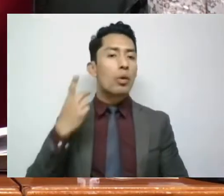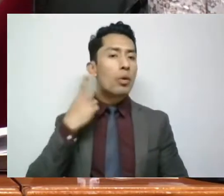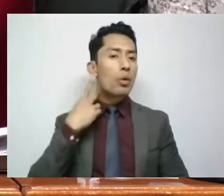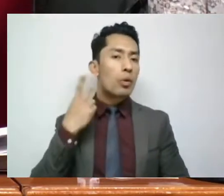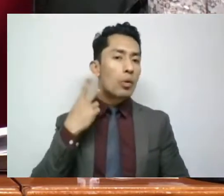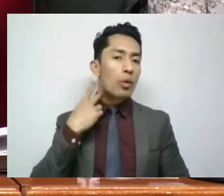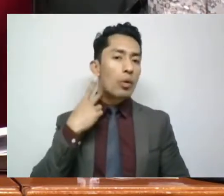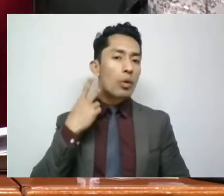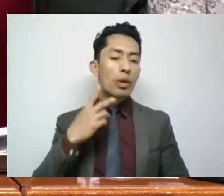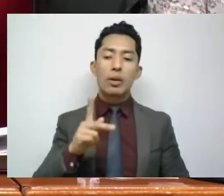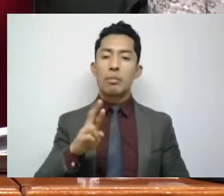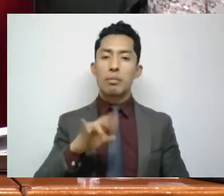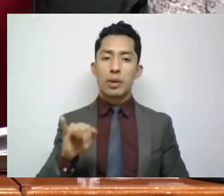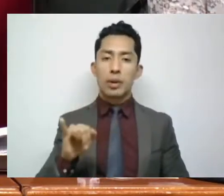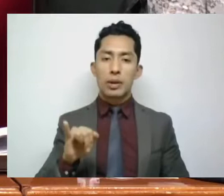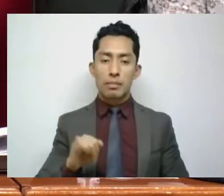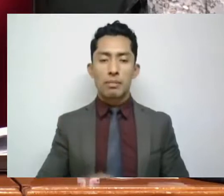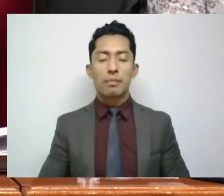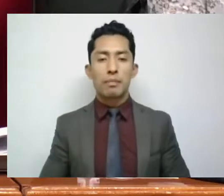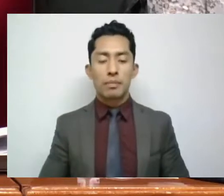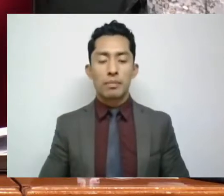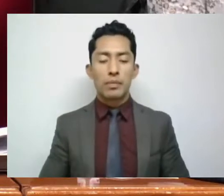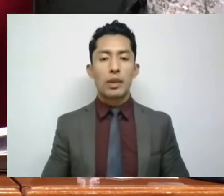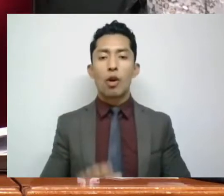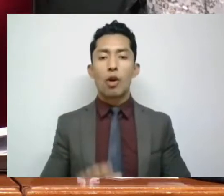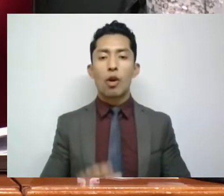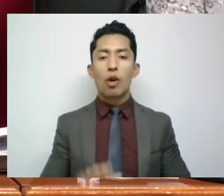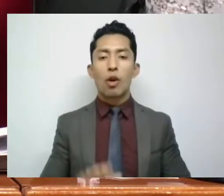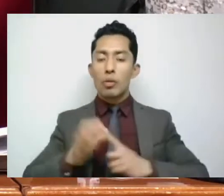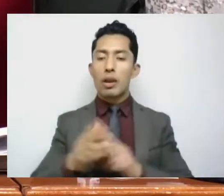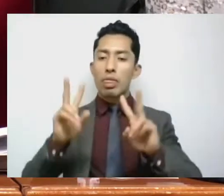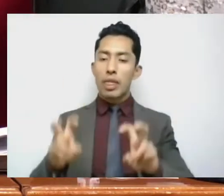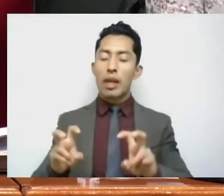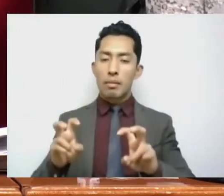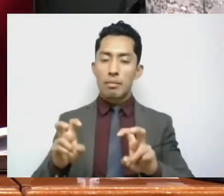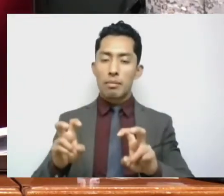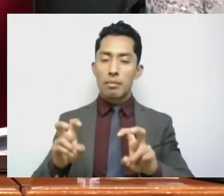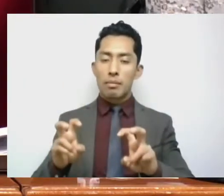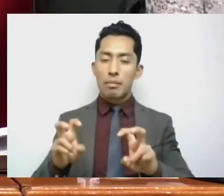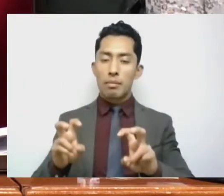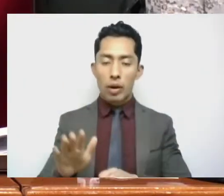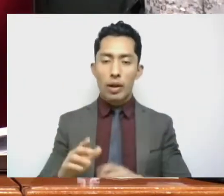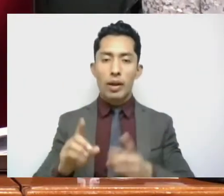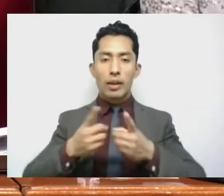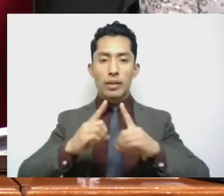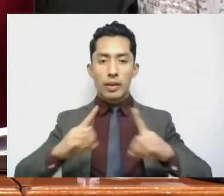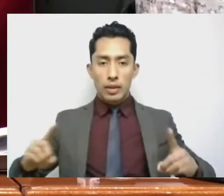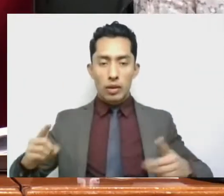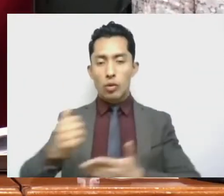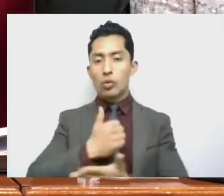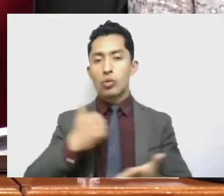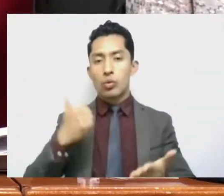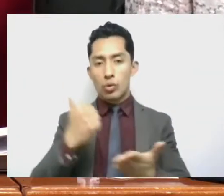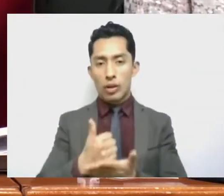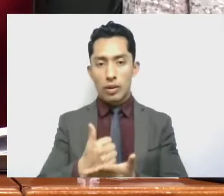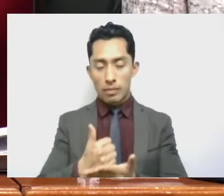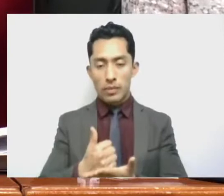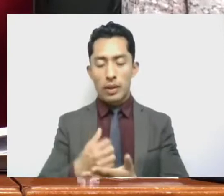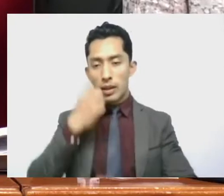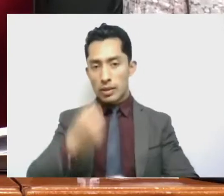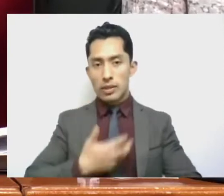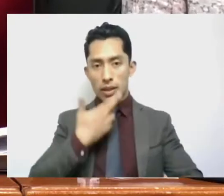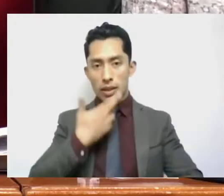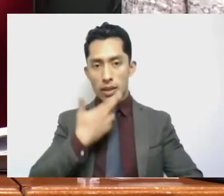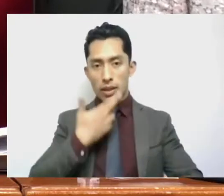PRI. Comisión Legislativa de Desarrollo Urbano. Secretaria,